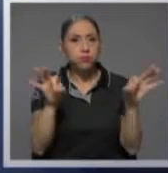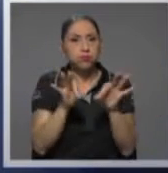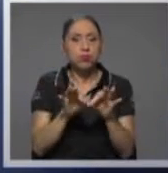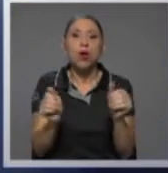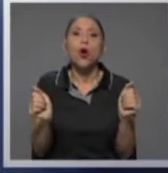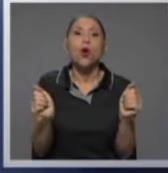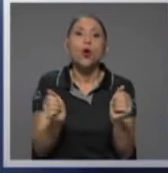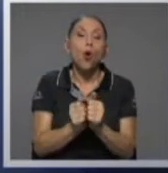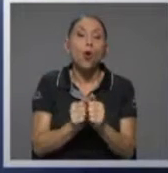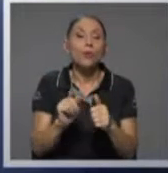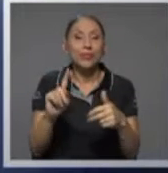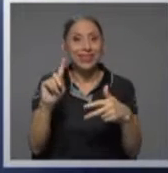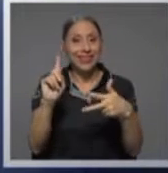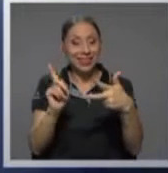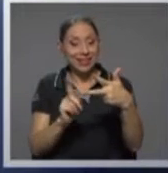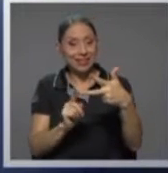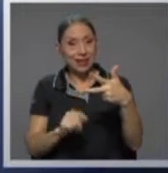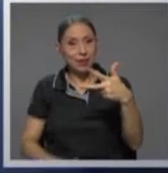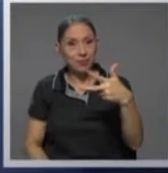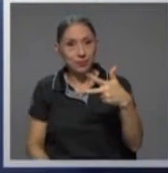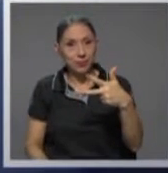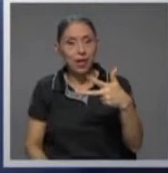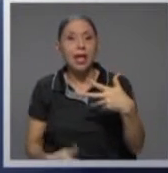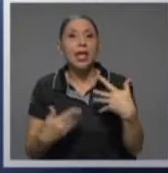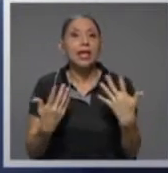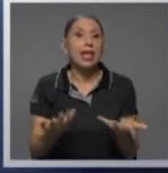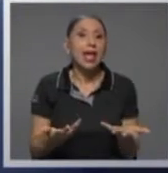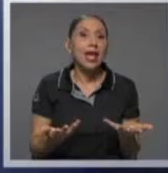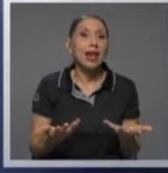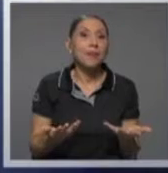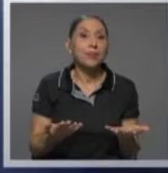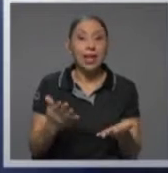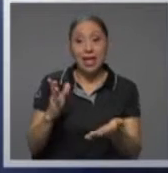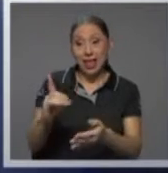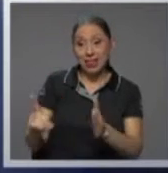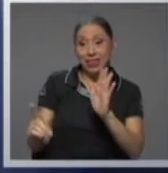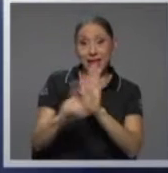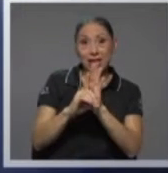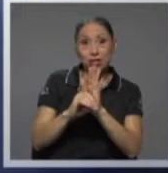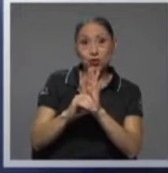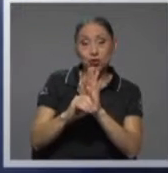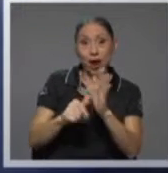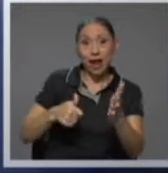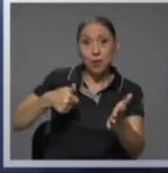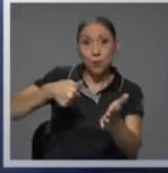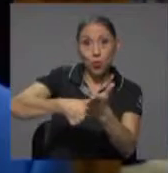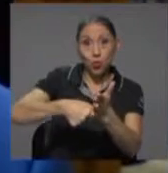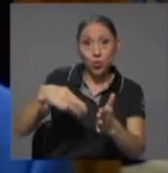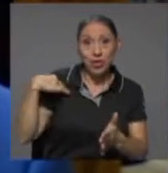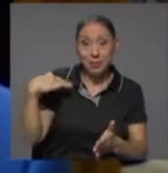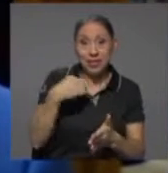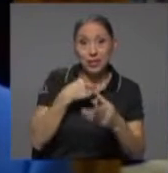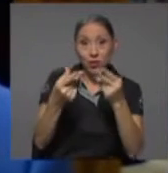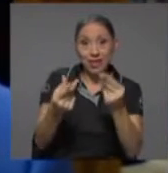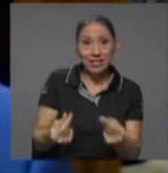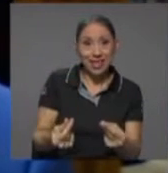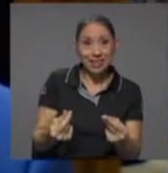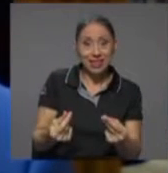de una tercera, que era la remoción del derecho al voto en el caso del ministro de Hacienda, que